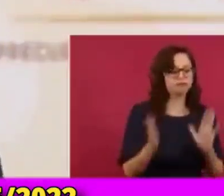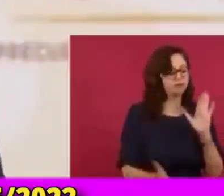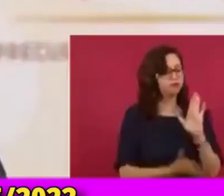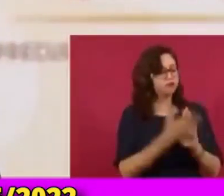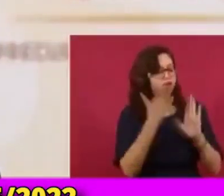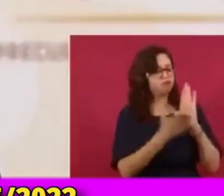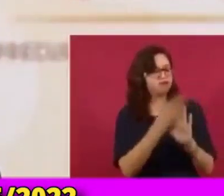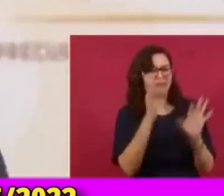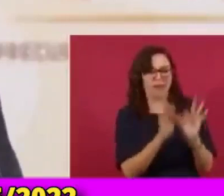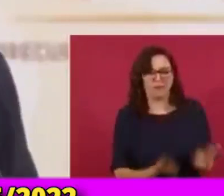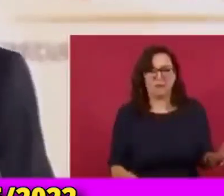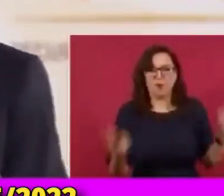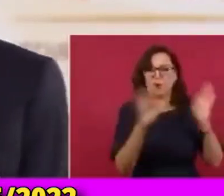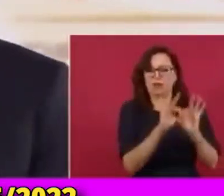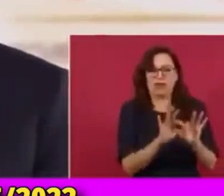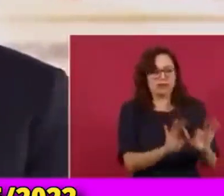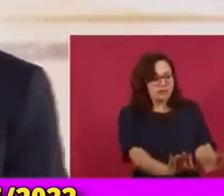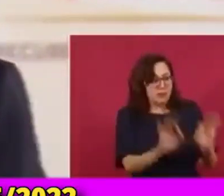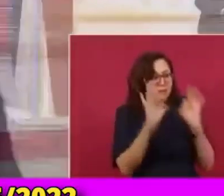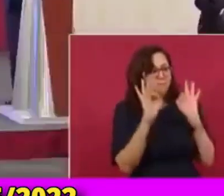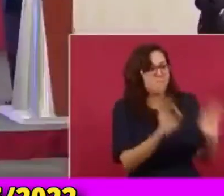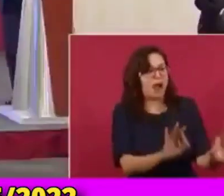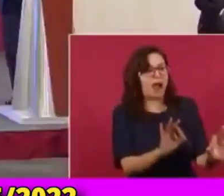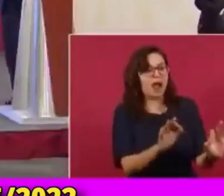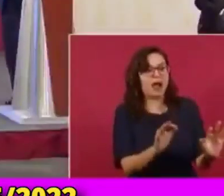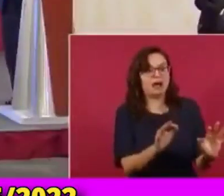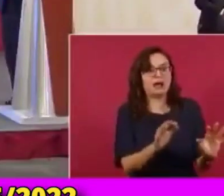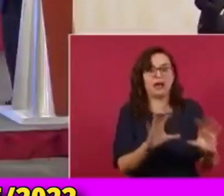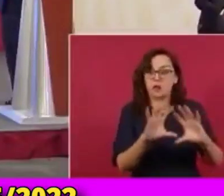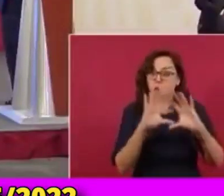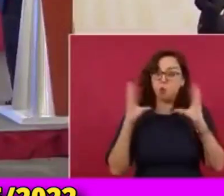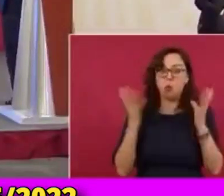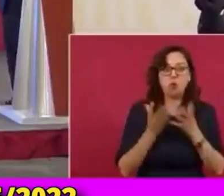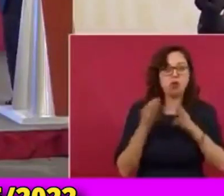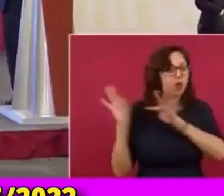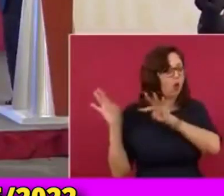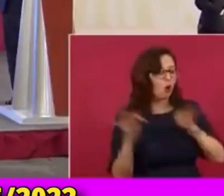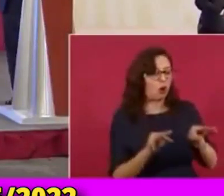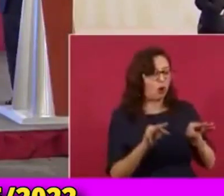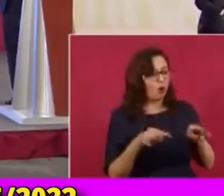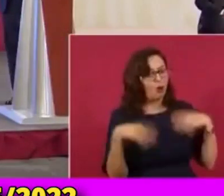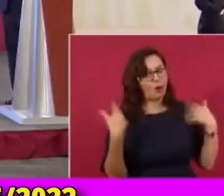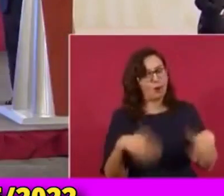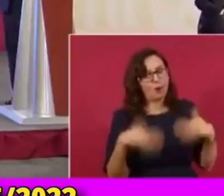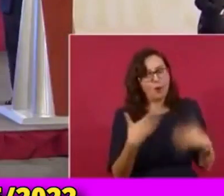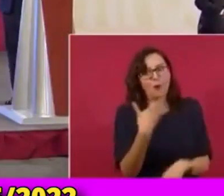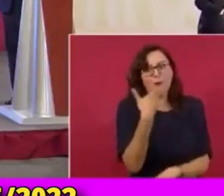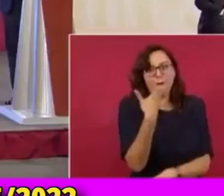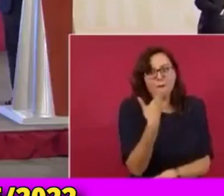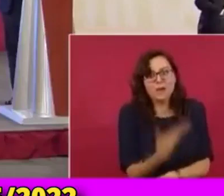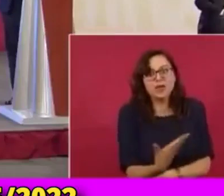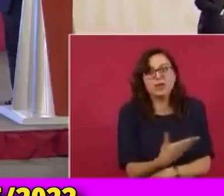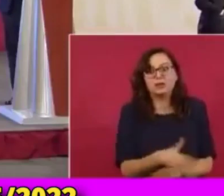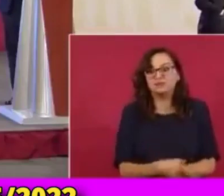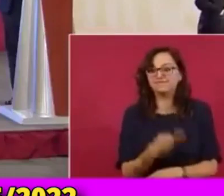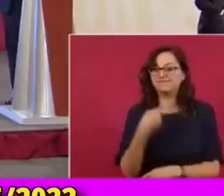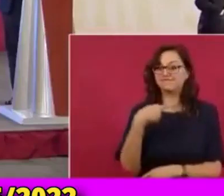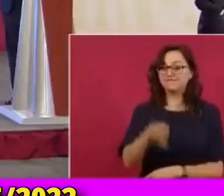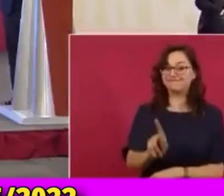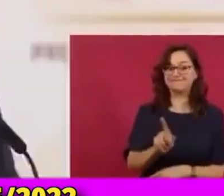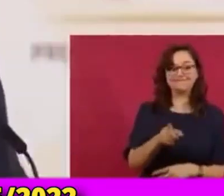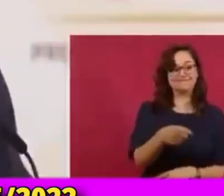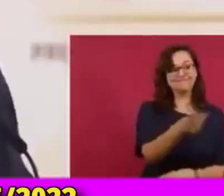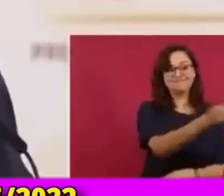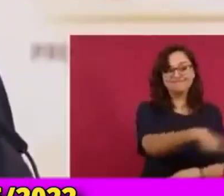asegura a mexicanos que el aeropuerto que él construyó, el de Santa Lucía, el AIFA es una de las obras